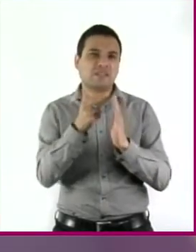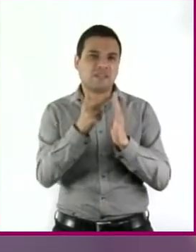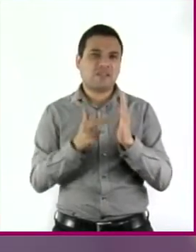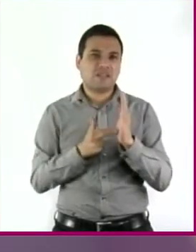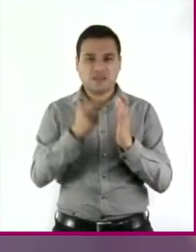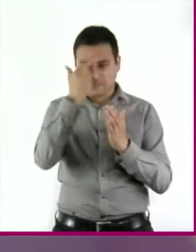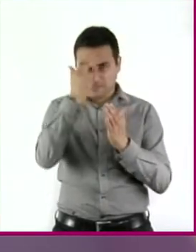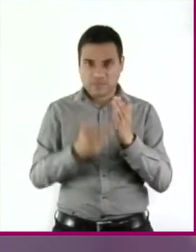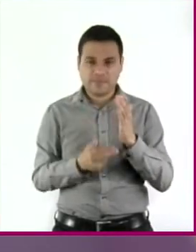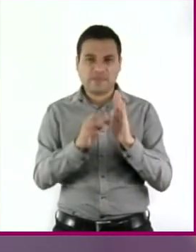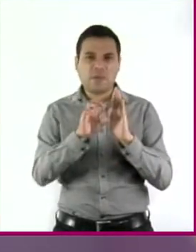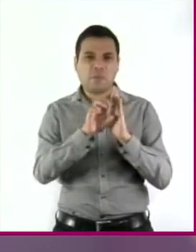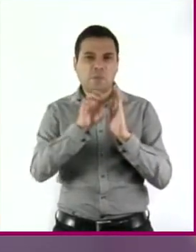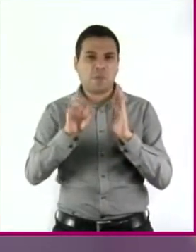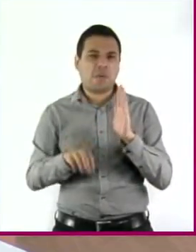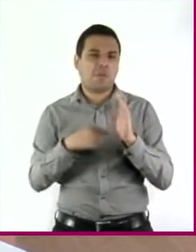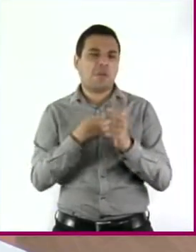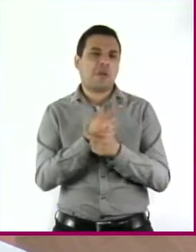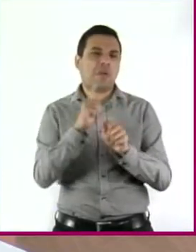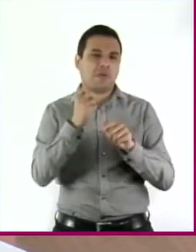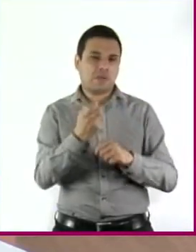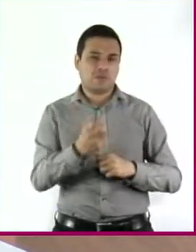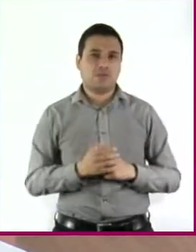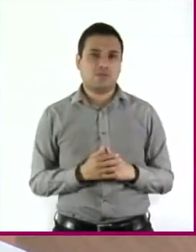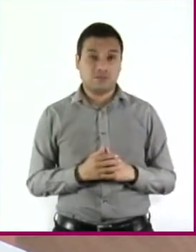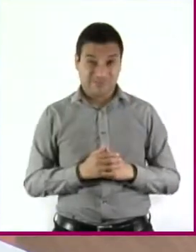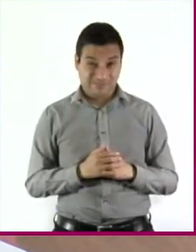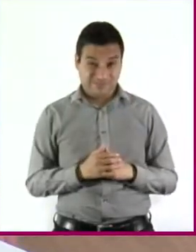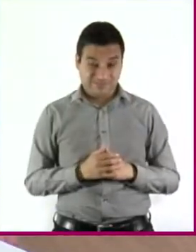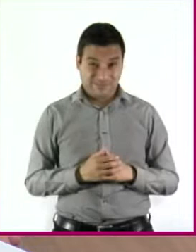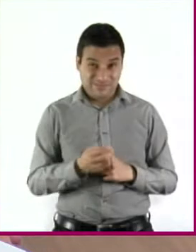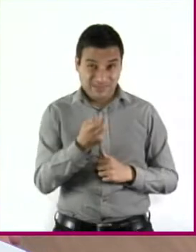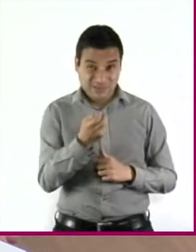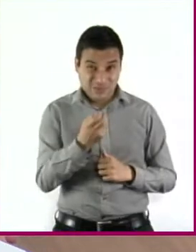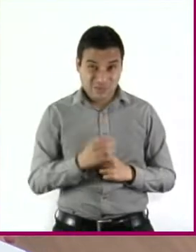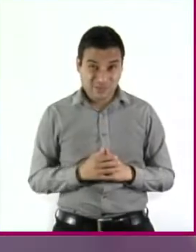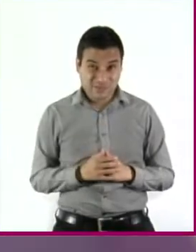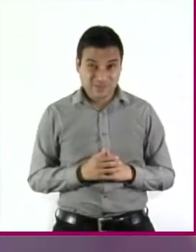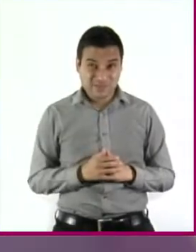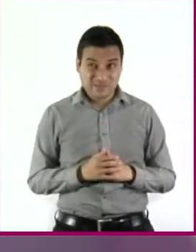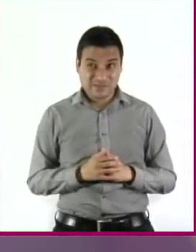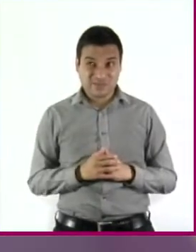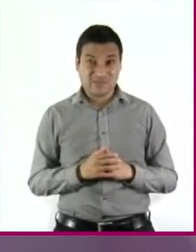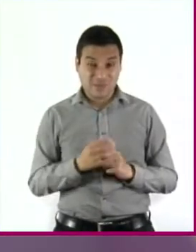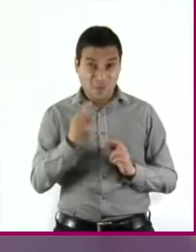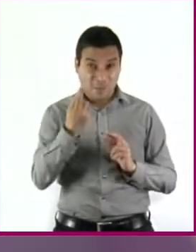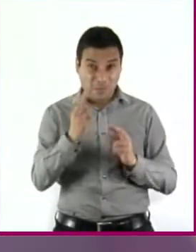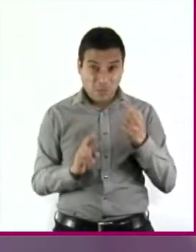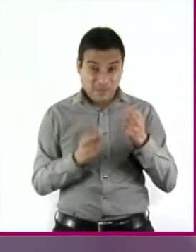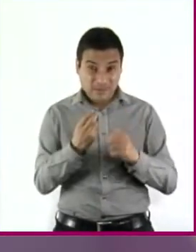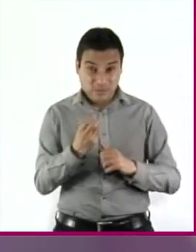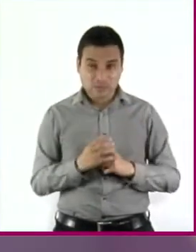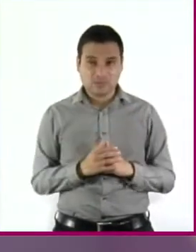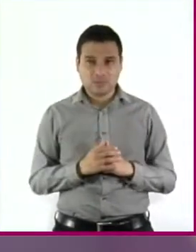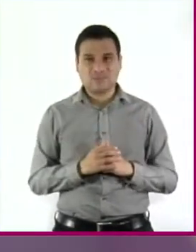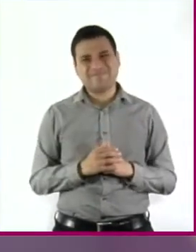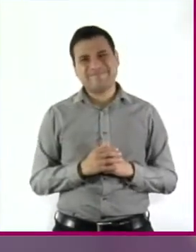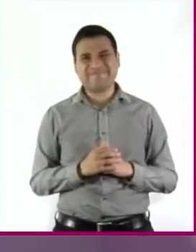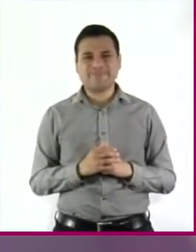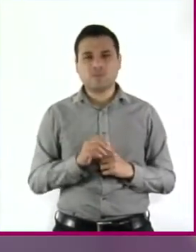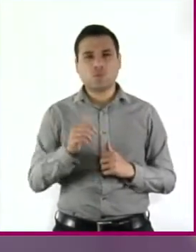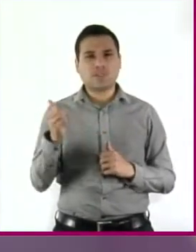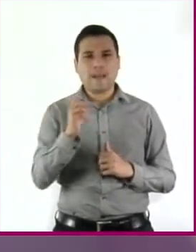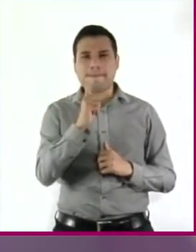sin rendirle cuentas a nadie. Así nomás. Desobedecer. Bueno, lo dijo con otro término.